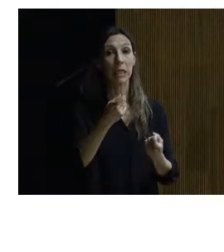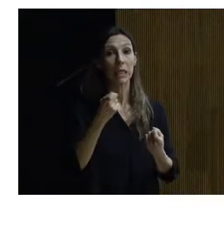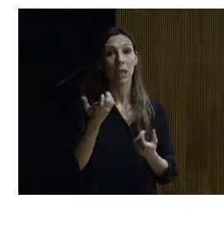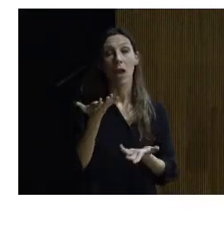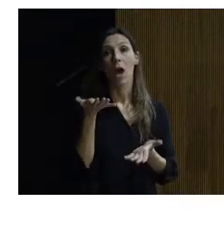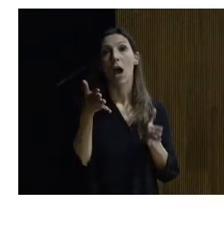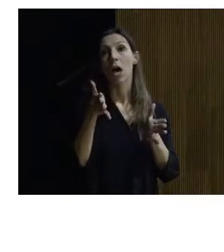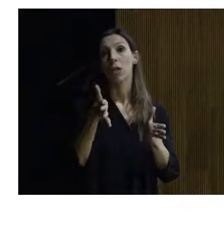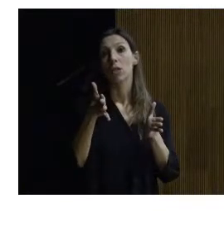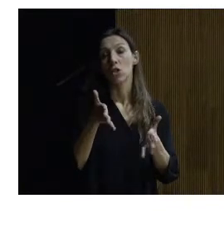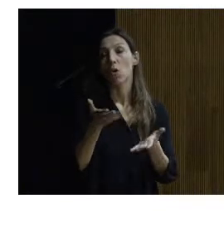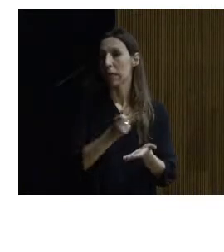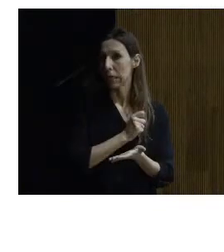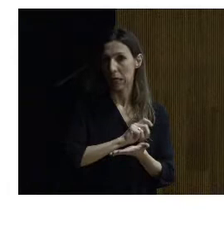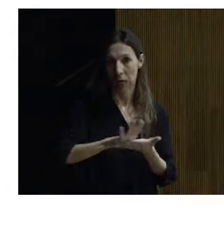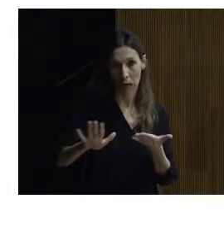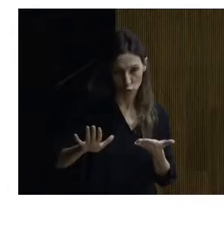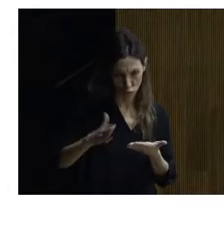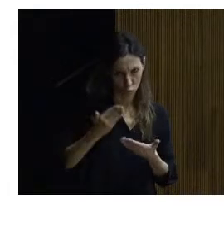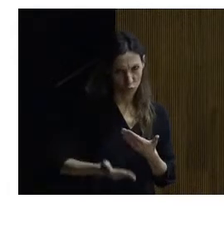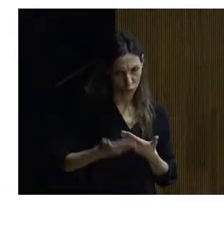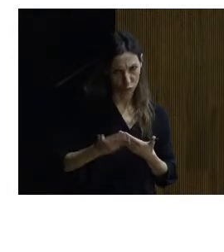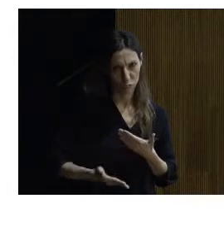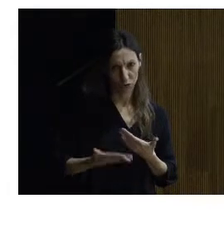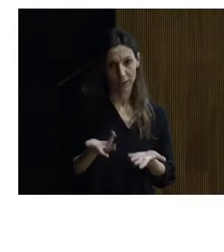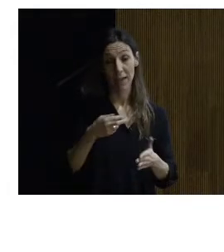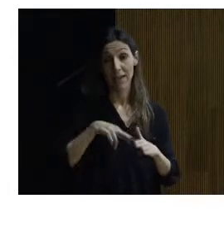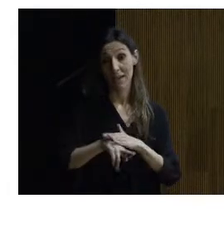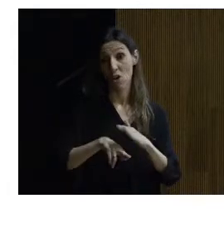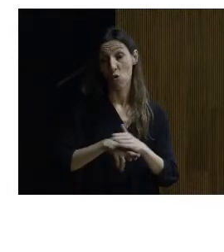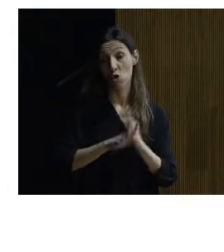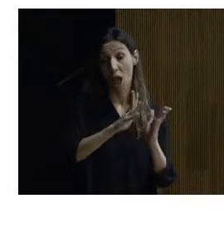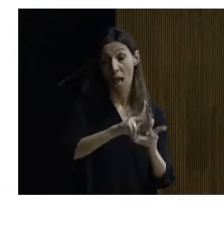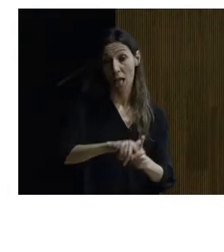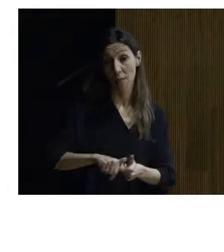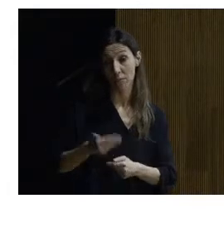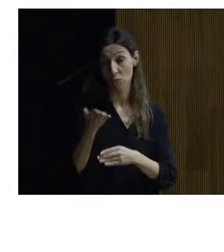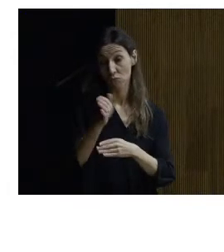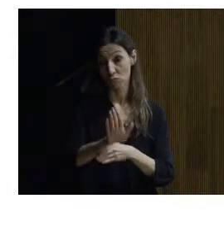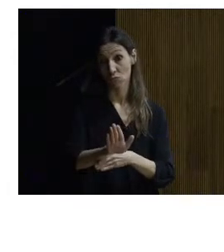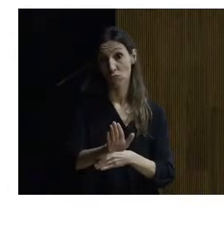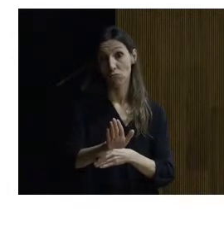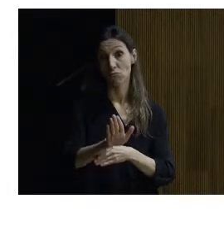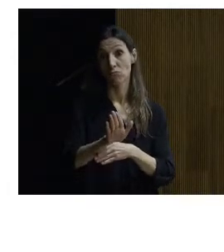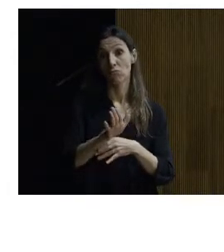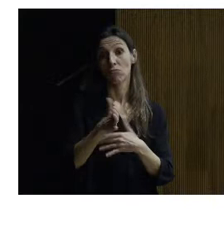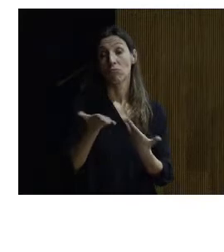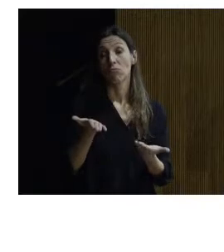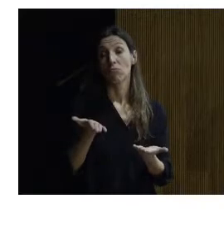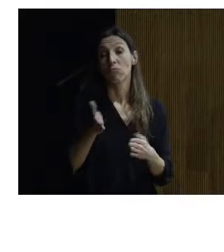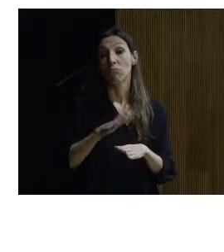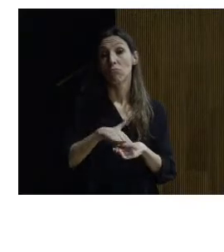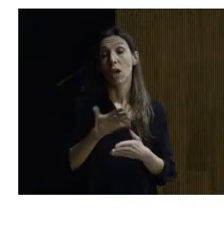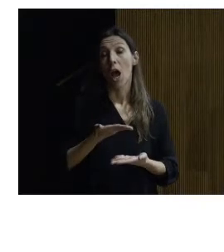asesoramiento gratuito cosa que es importante es un recurso que pone la administración a vuestro servicio por bueno para echaros un cable